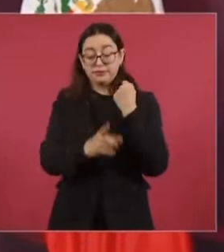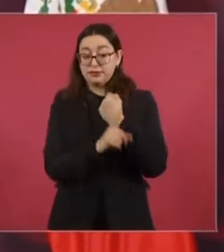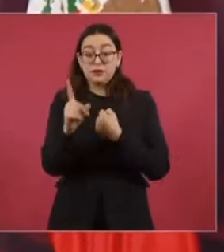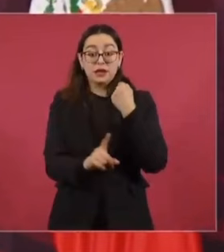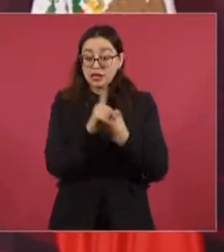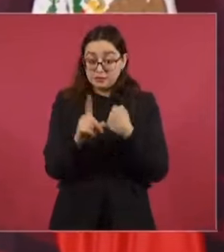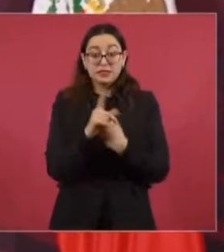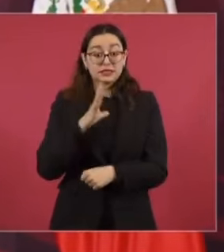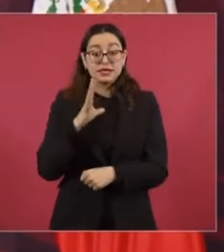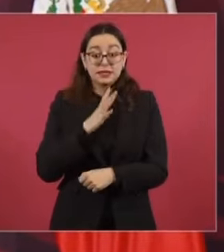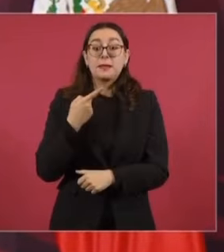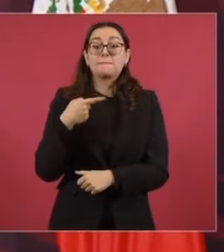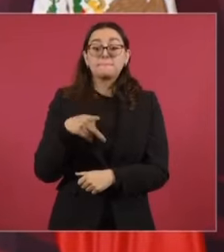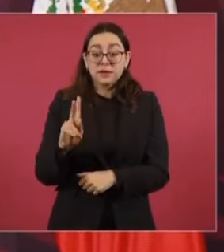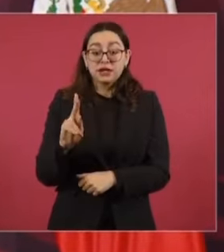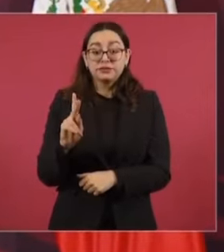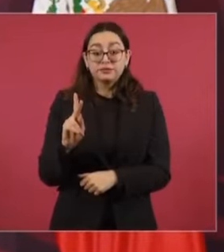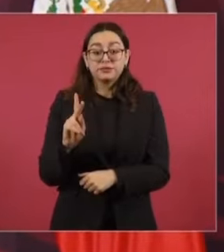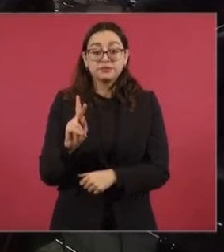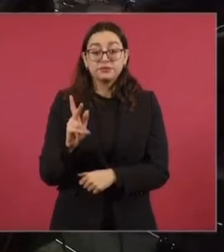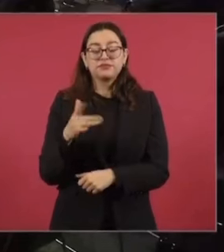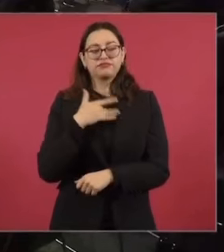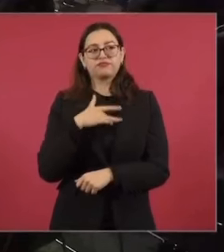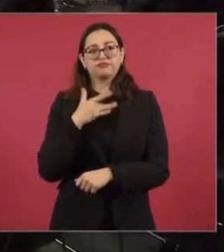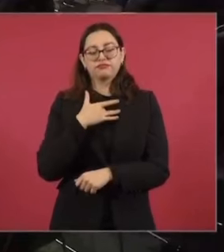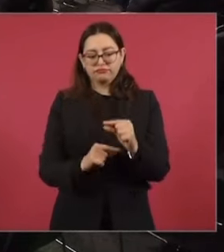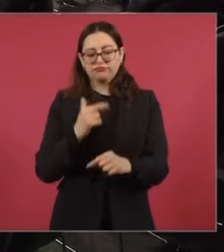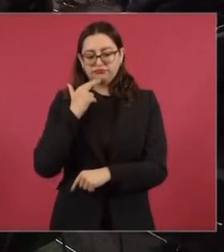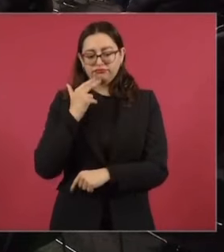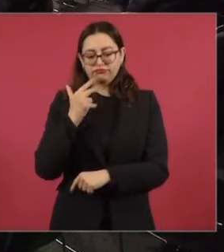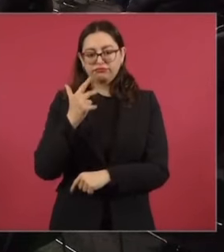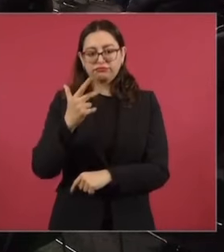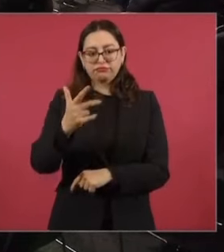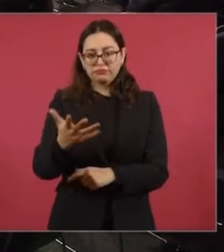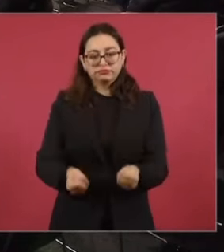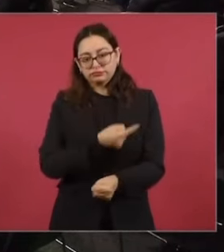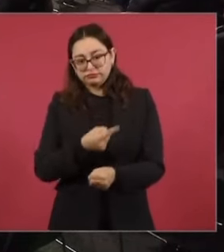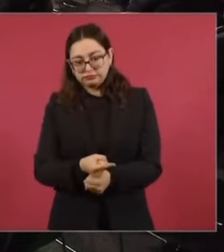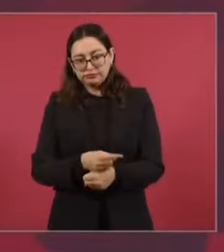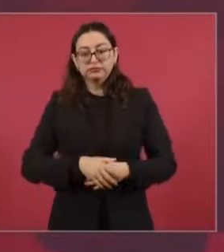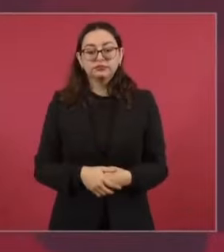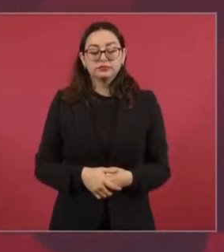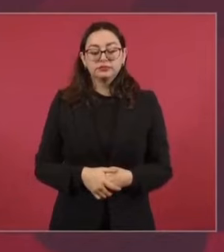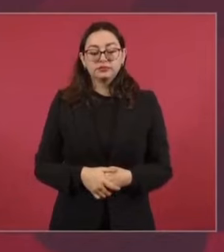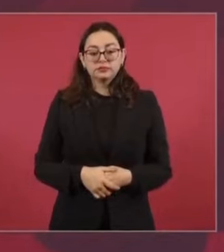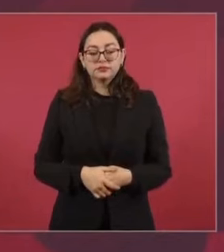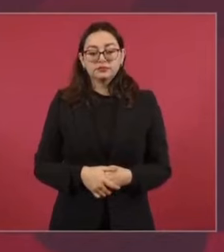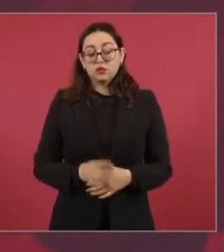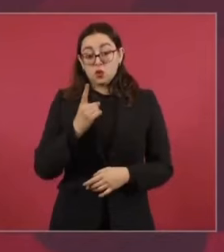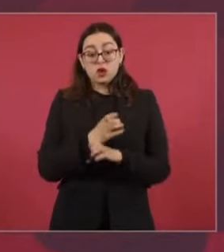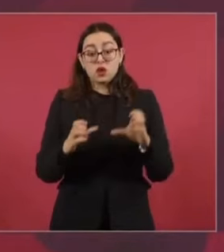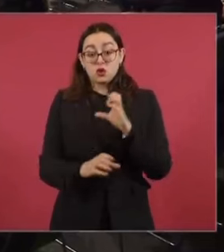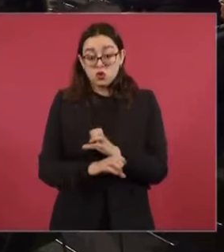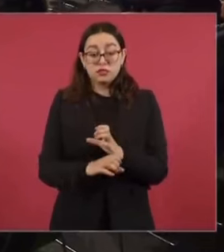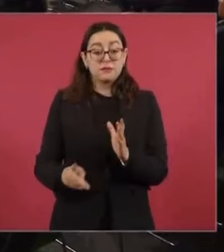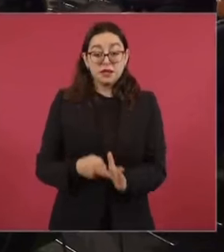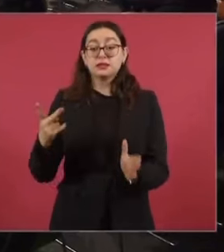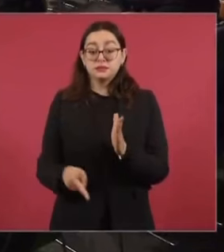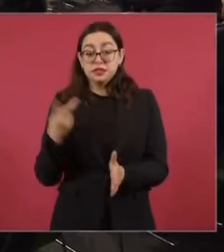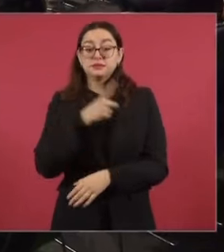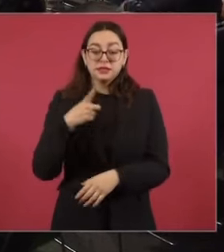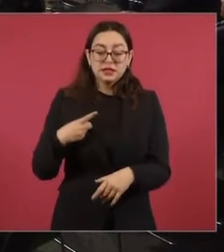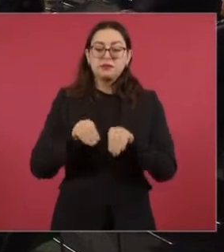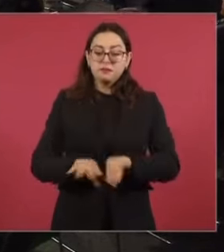Y yo espero que se mejore mucho más todo lo relacionado con seguridad. Hay una cosa que tenemos que estar repitiendo todos,